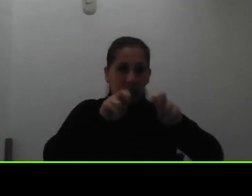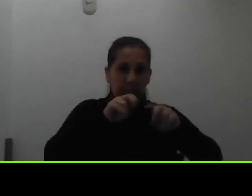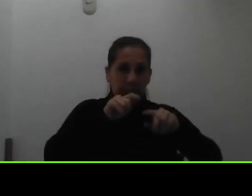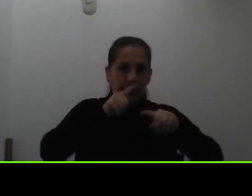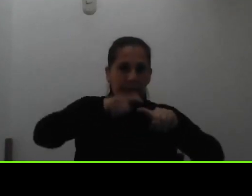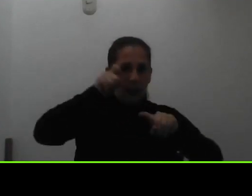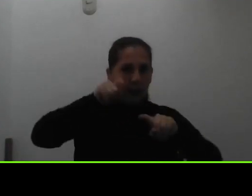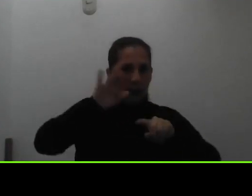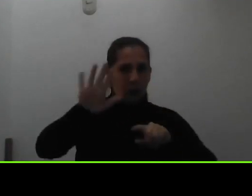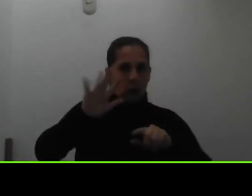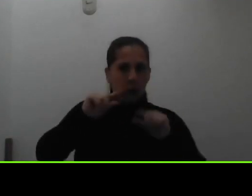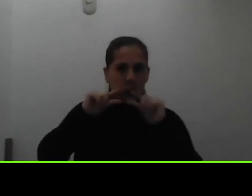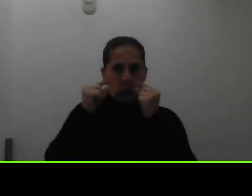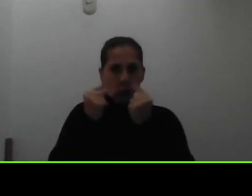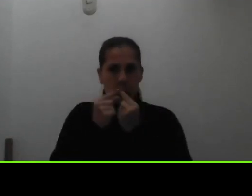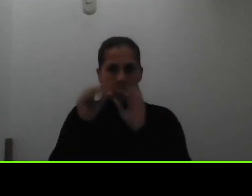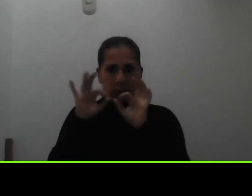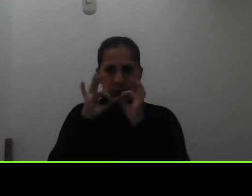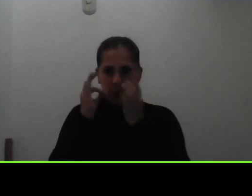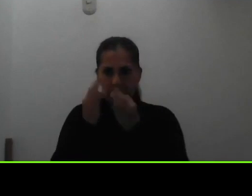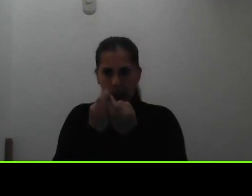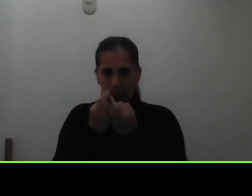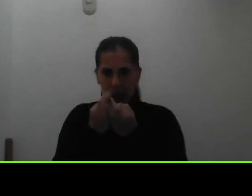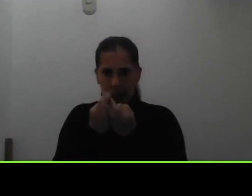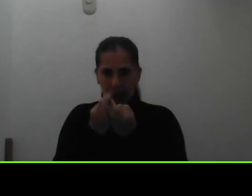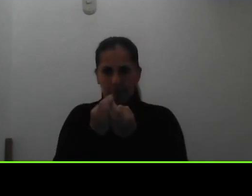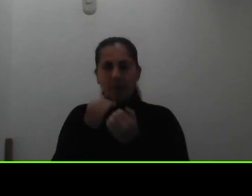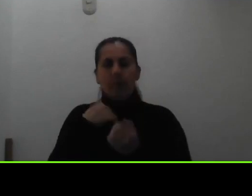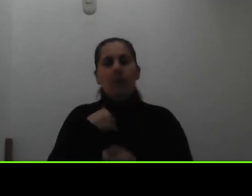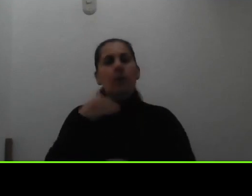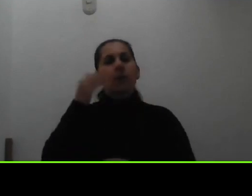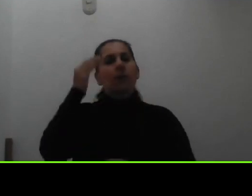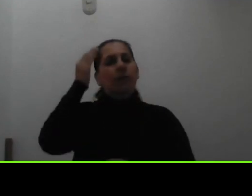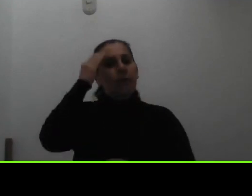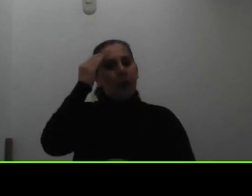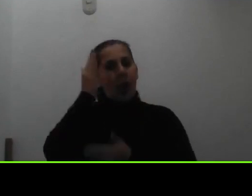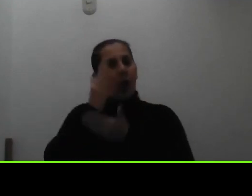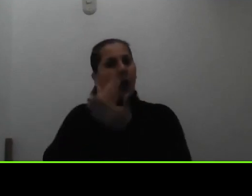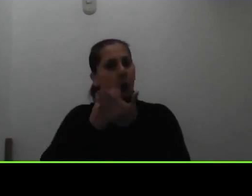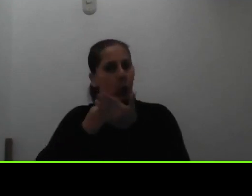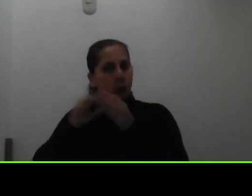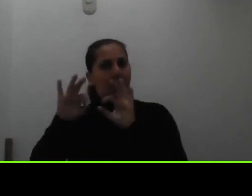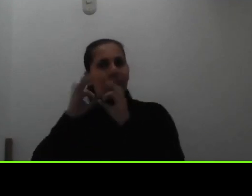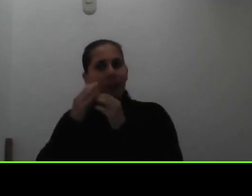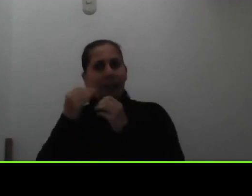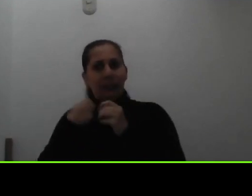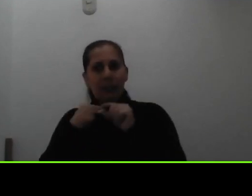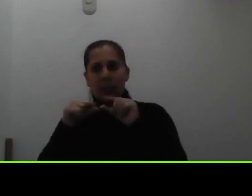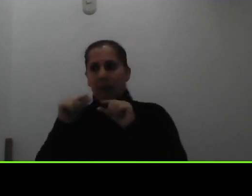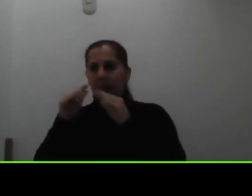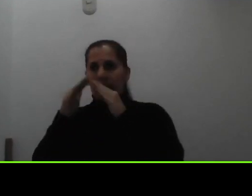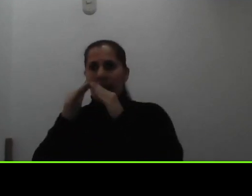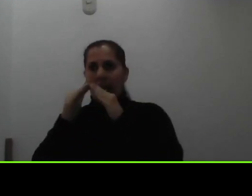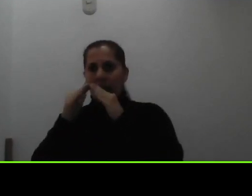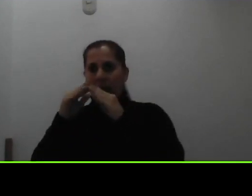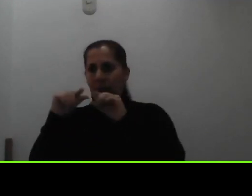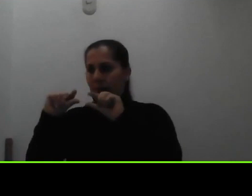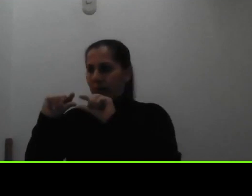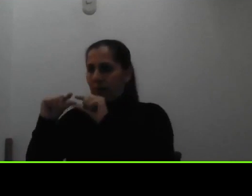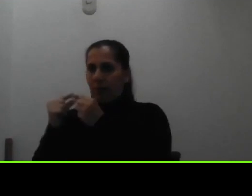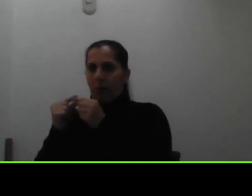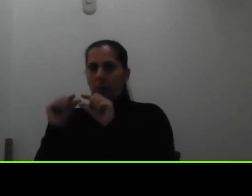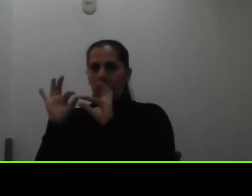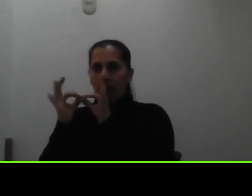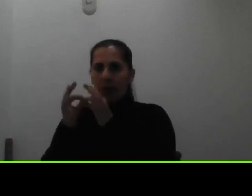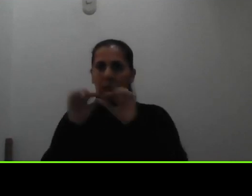ustedes vivan sabemos que hay personas que viven con otro grupo familiar entonces recuerdan